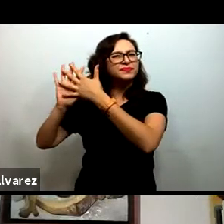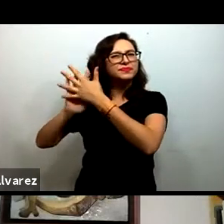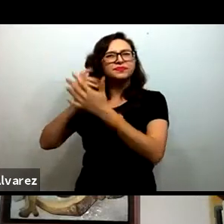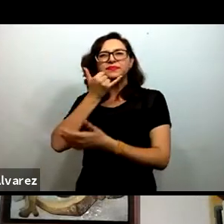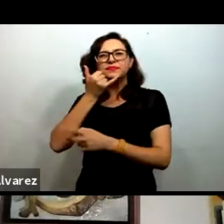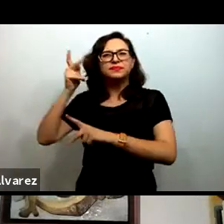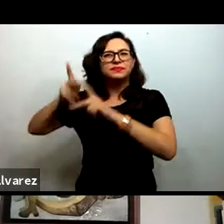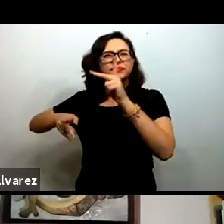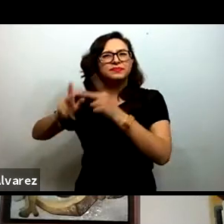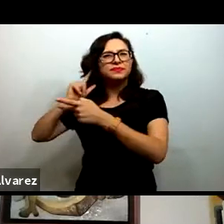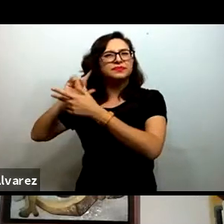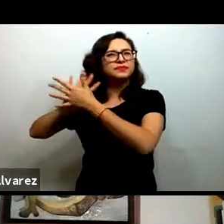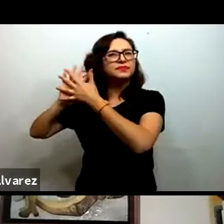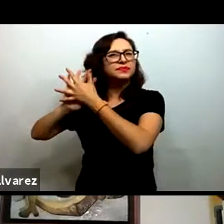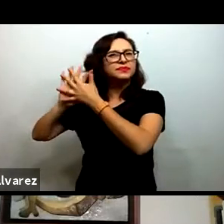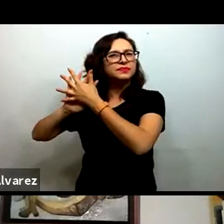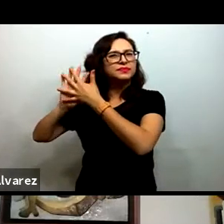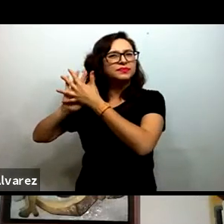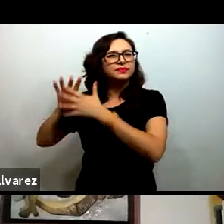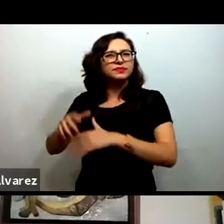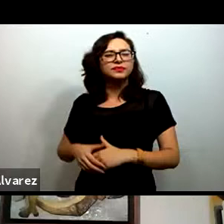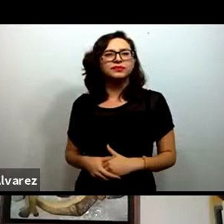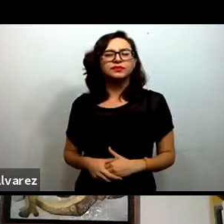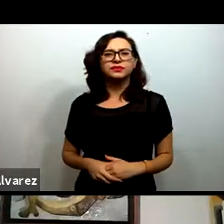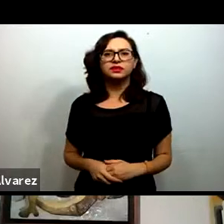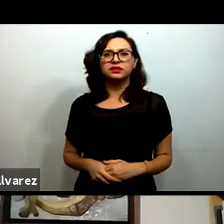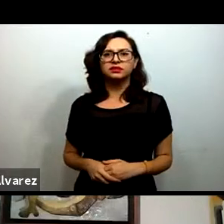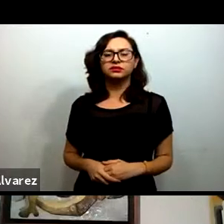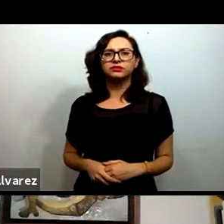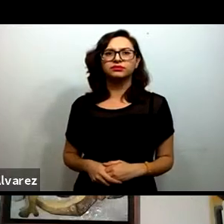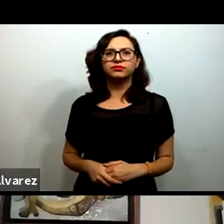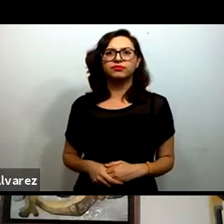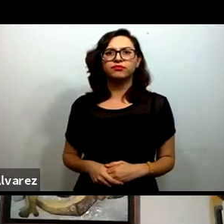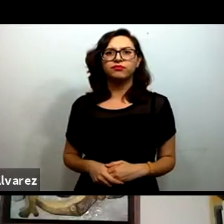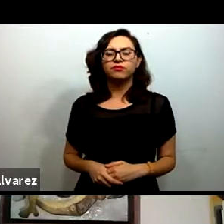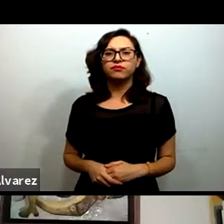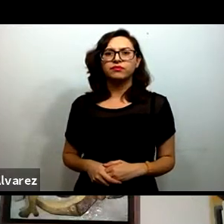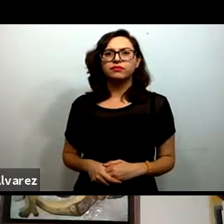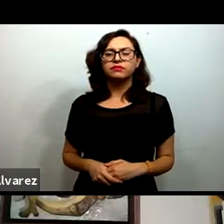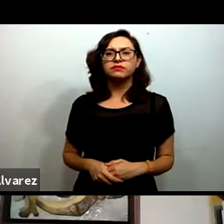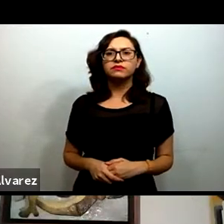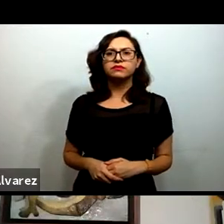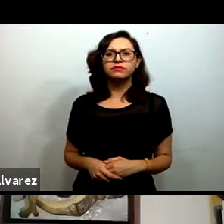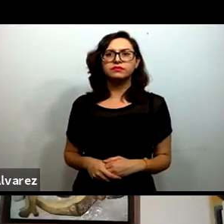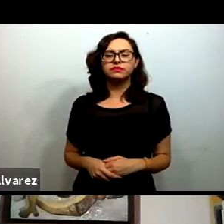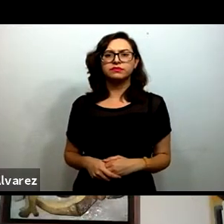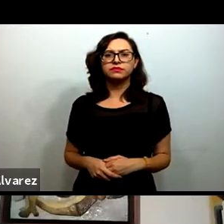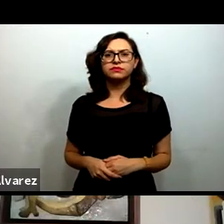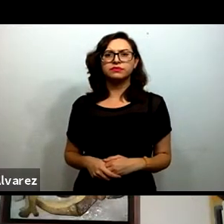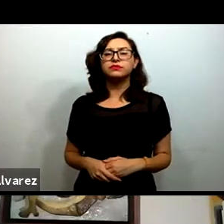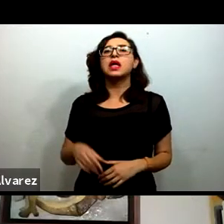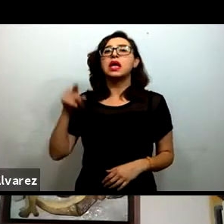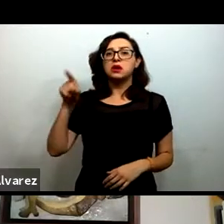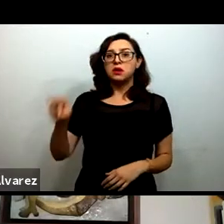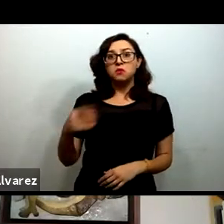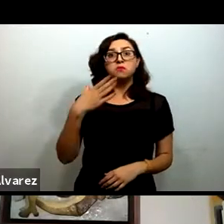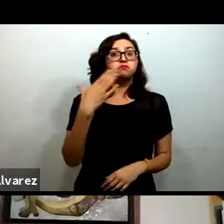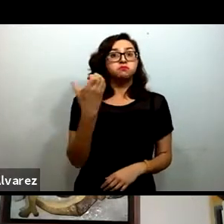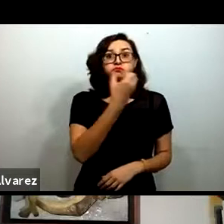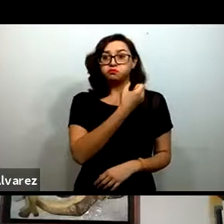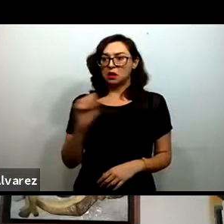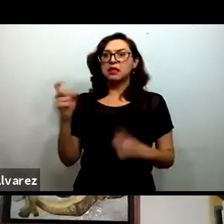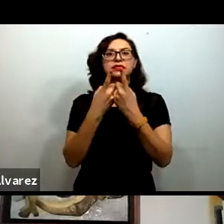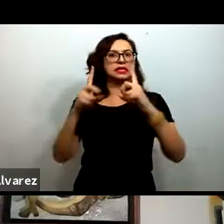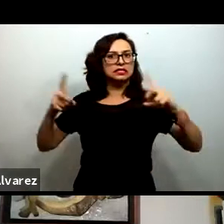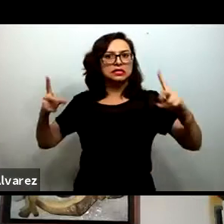UNESCO en Santiago de Chile. Es especialista en desarrollo humano con amplia experiencia en liderazgo, diseño y gestión de proyectos y